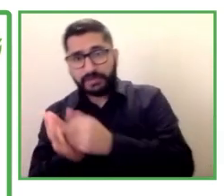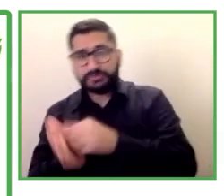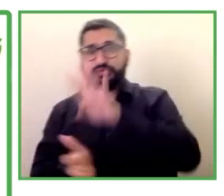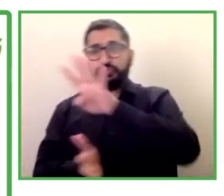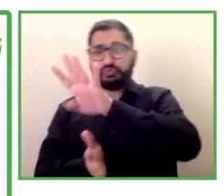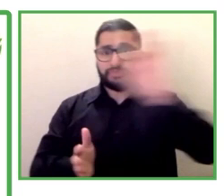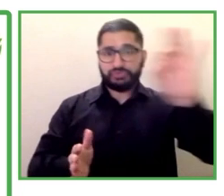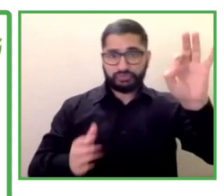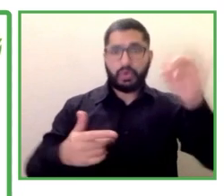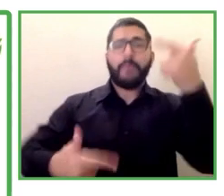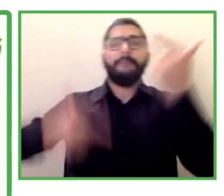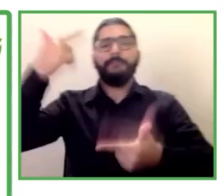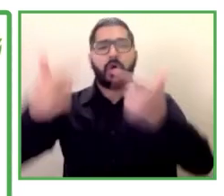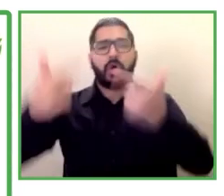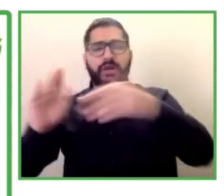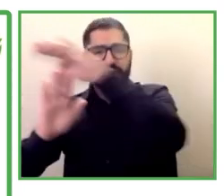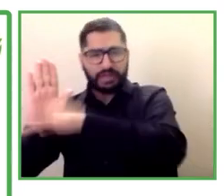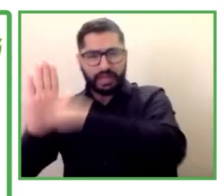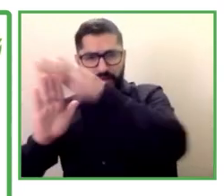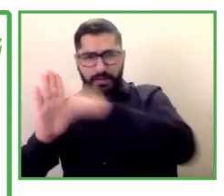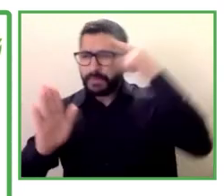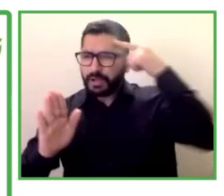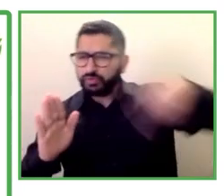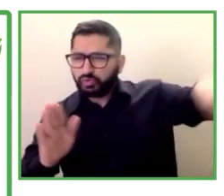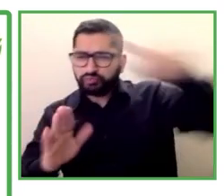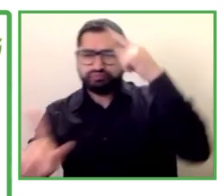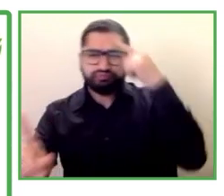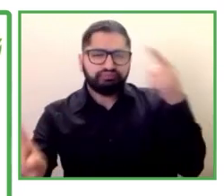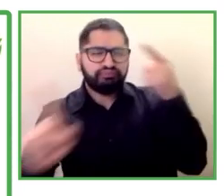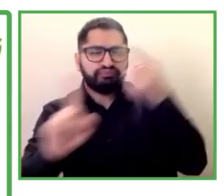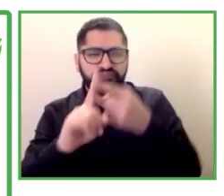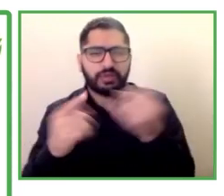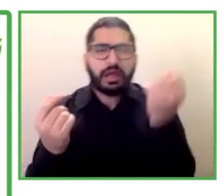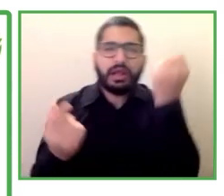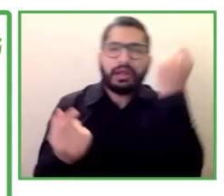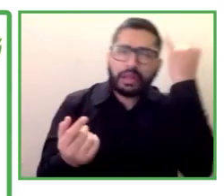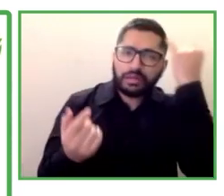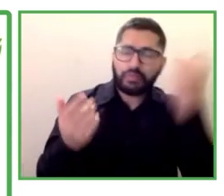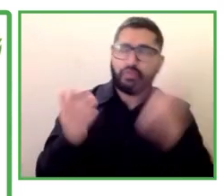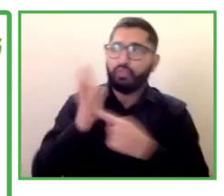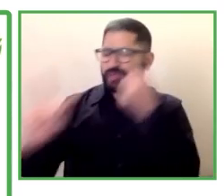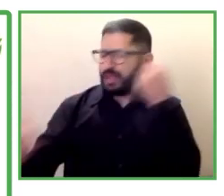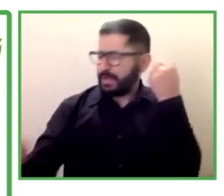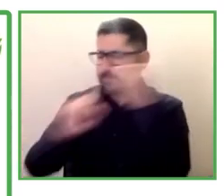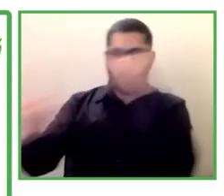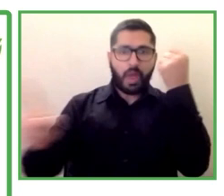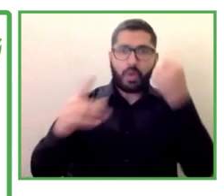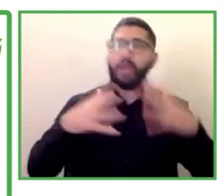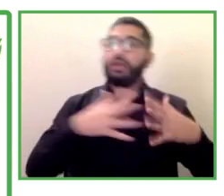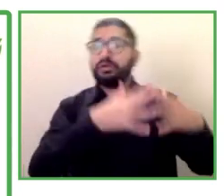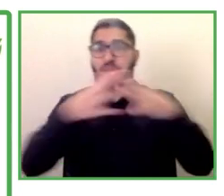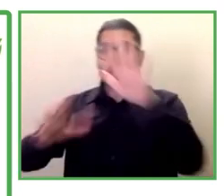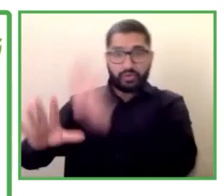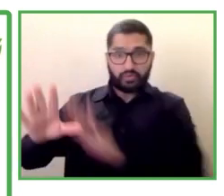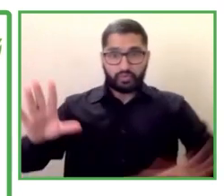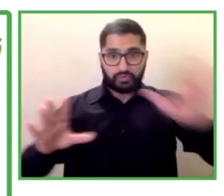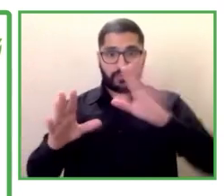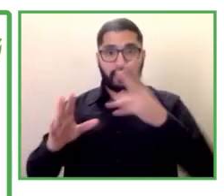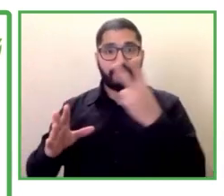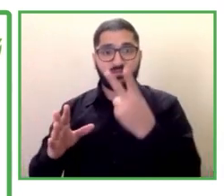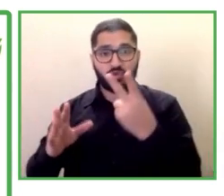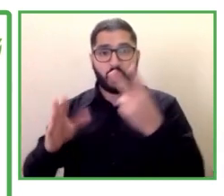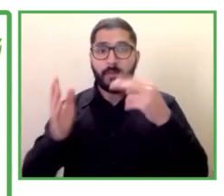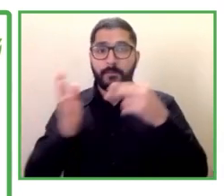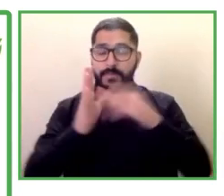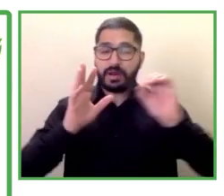el impacto en Estados Unidos en el 2019 39 estados adoptaron 120 leyes inclusivas que